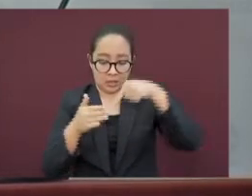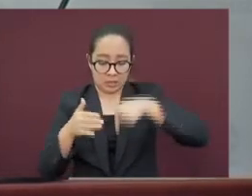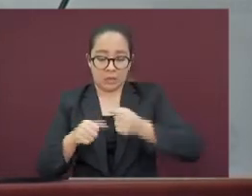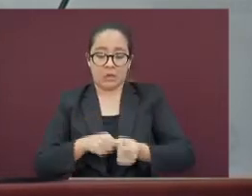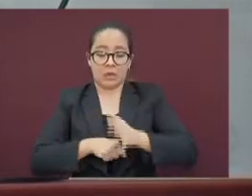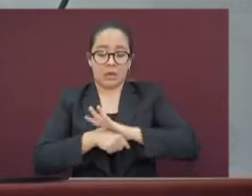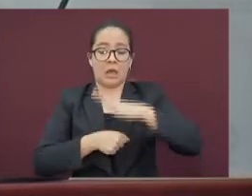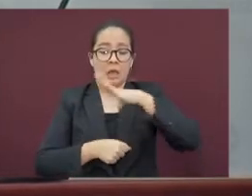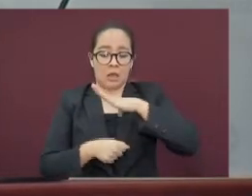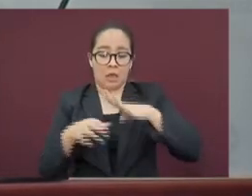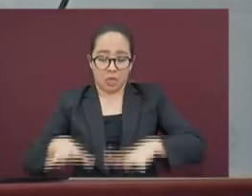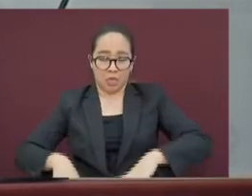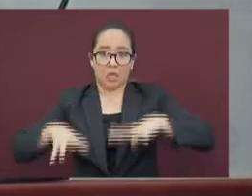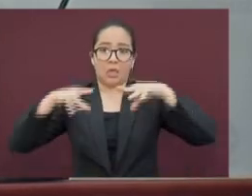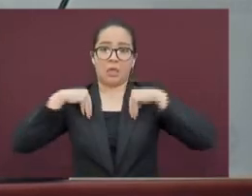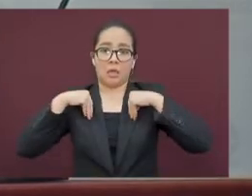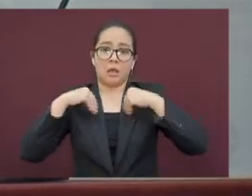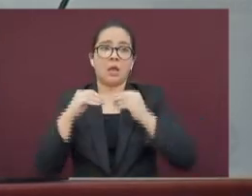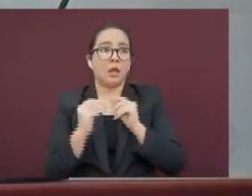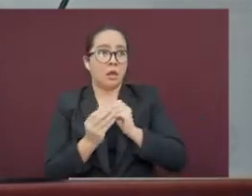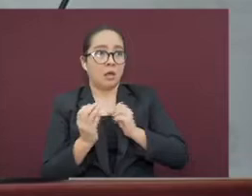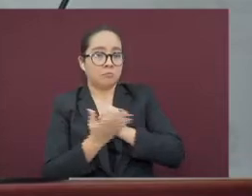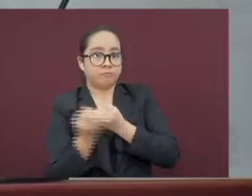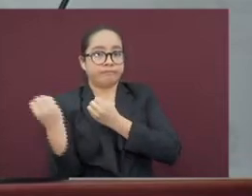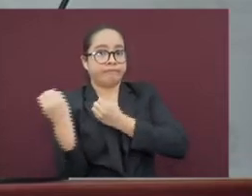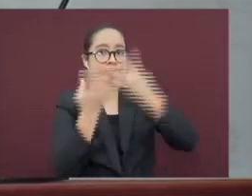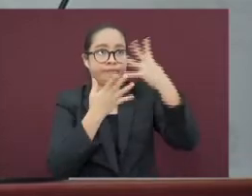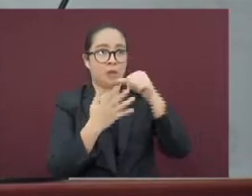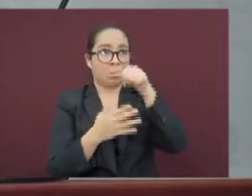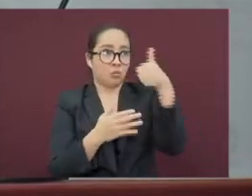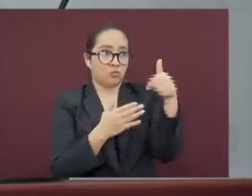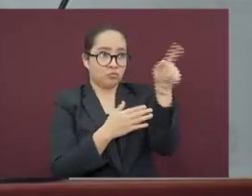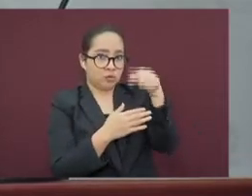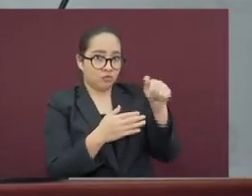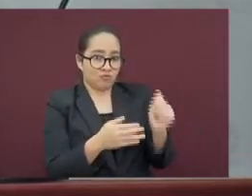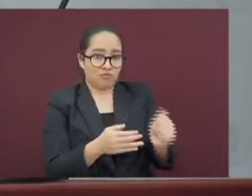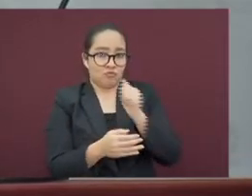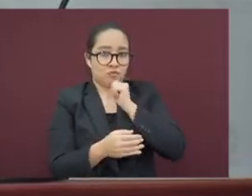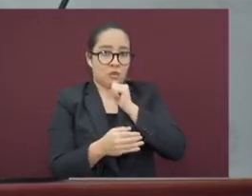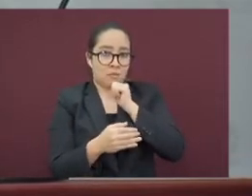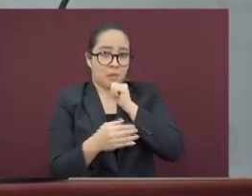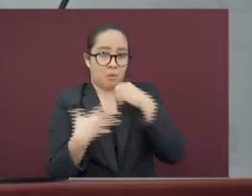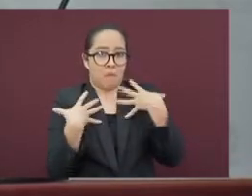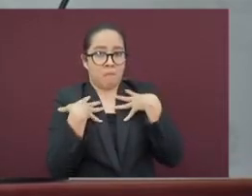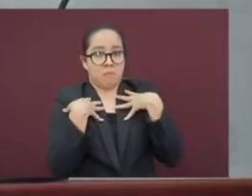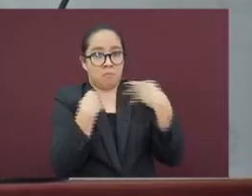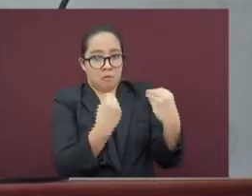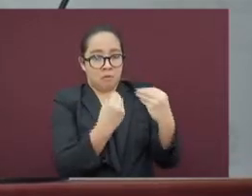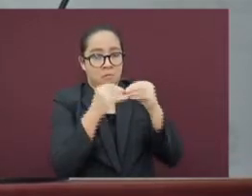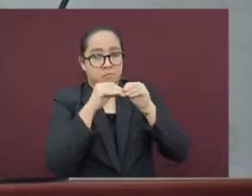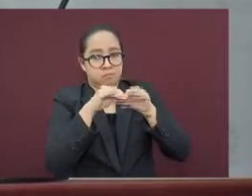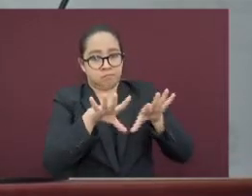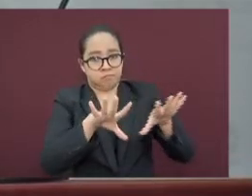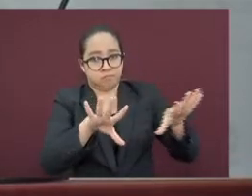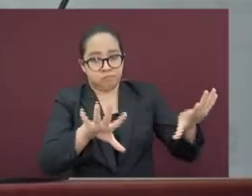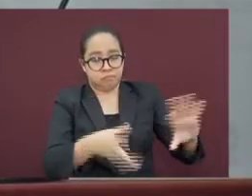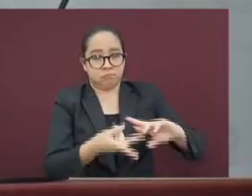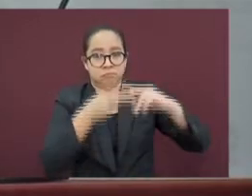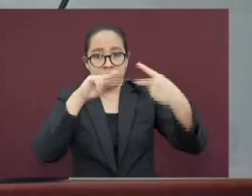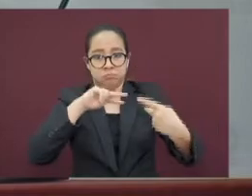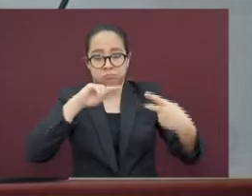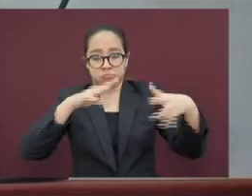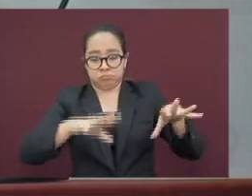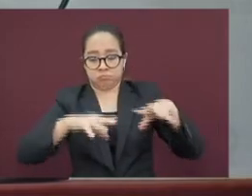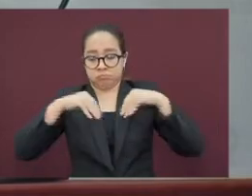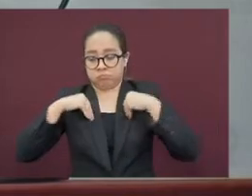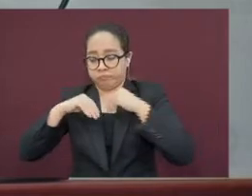donde hay transmisión, como de estas hacia poblaciones en donde aún no las hay y viceversa.